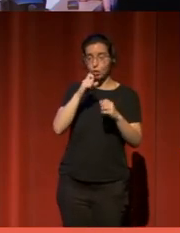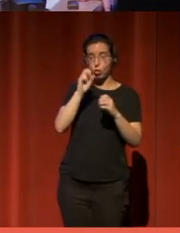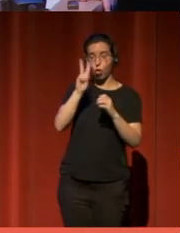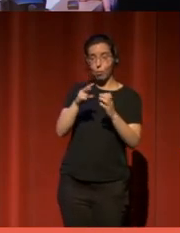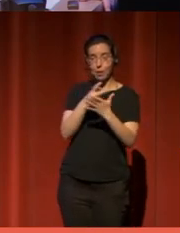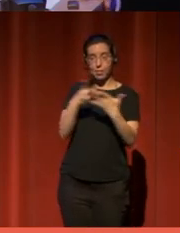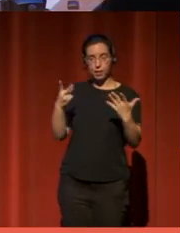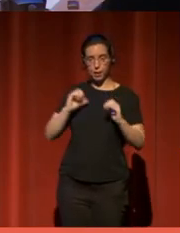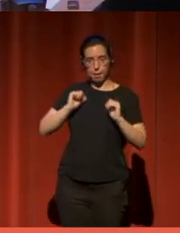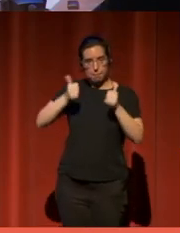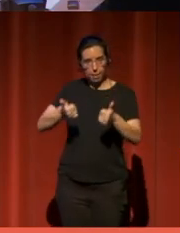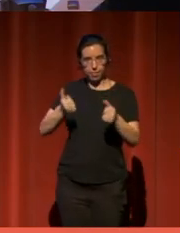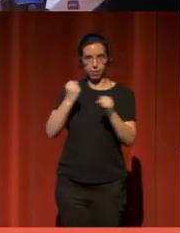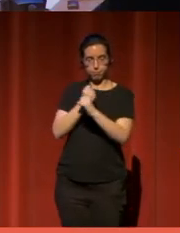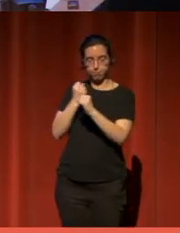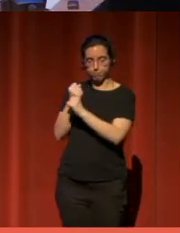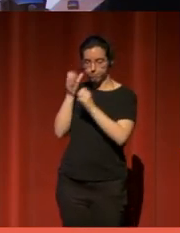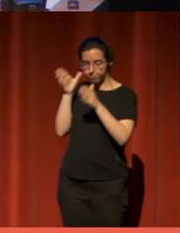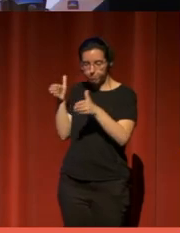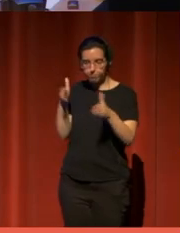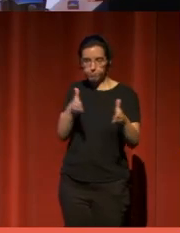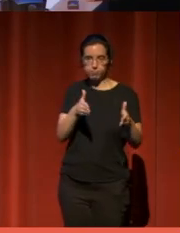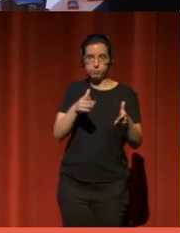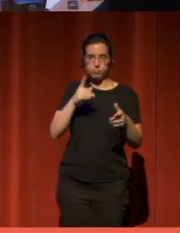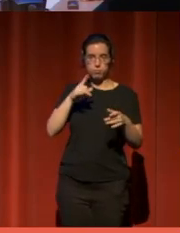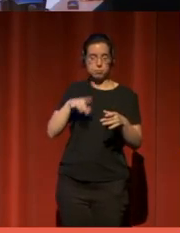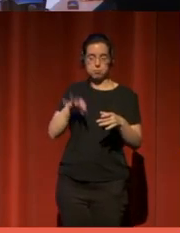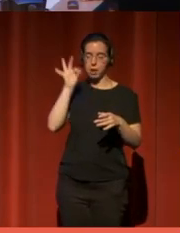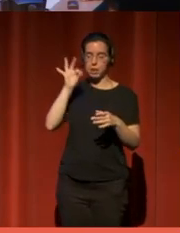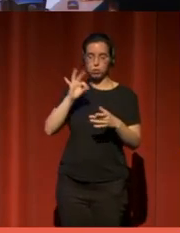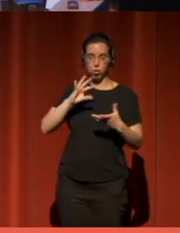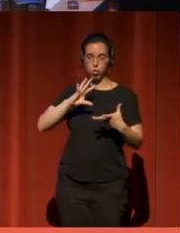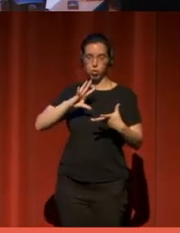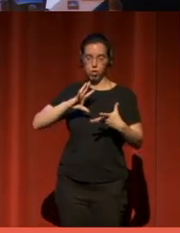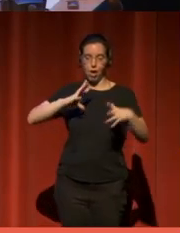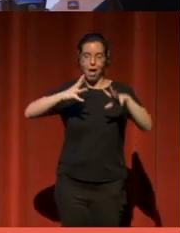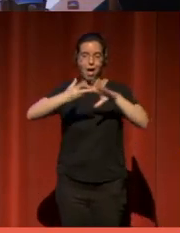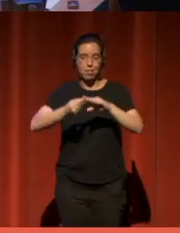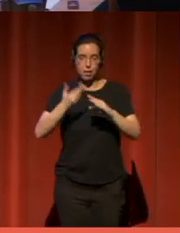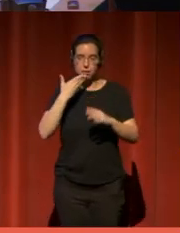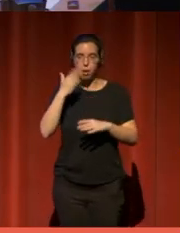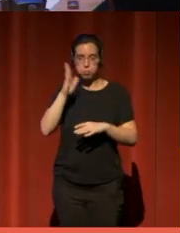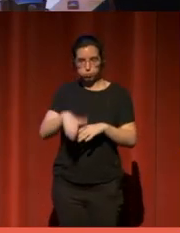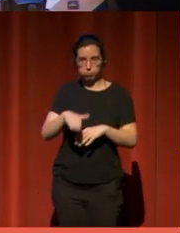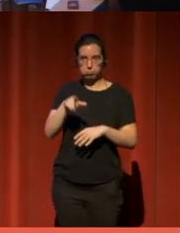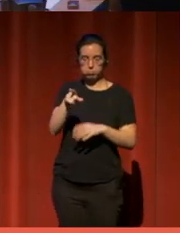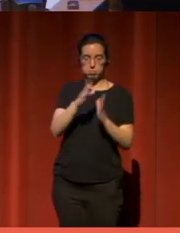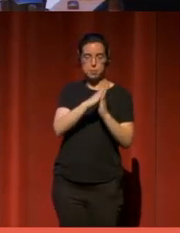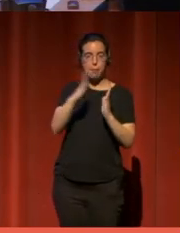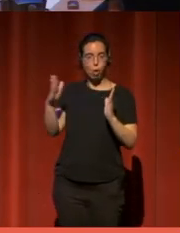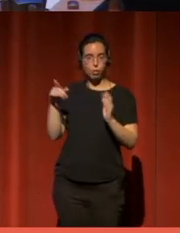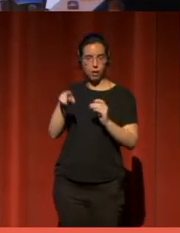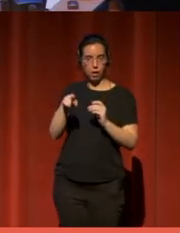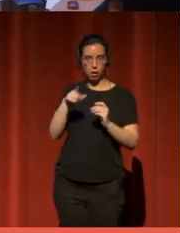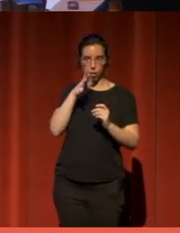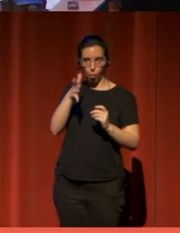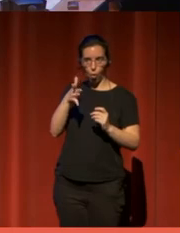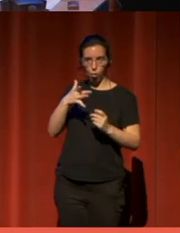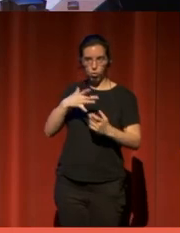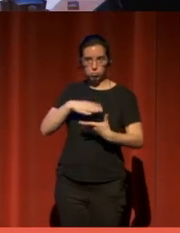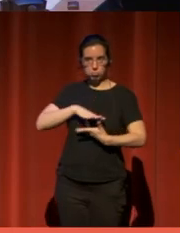con ellos y decidimos adaptarla a las bibliotecas. Nos parecía que tenía mucho potencial.